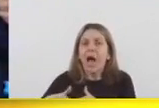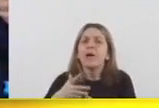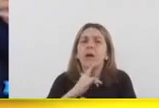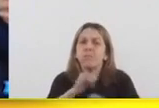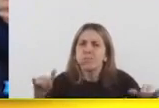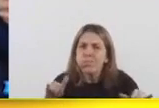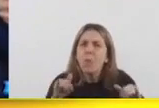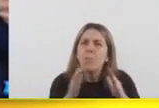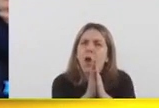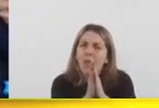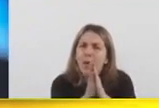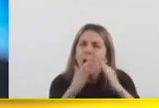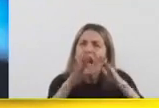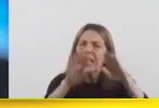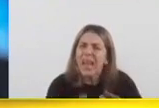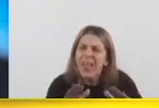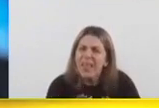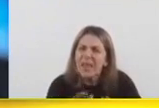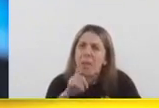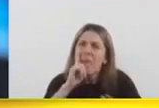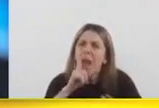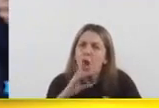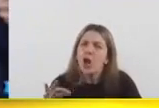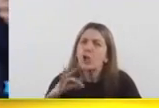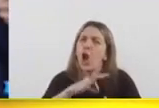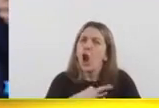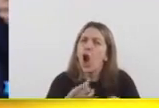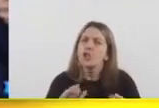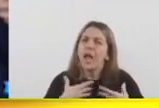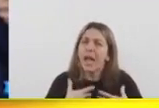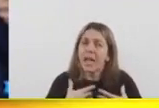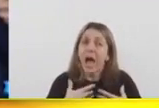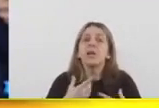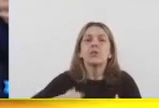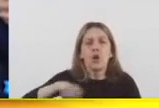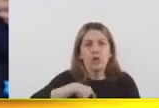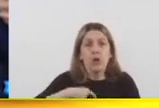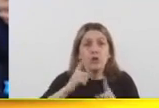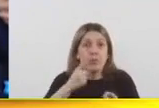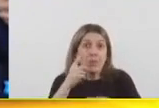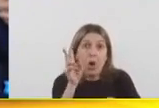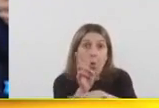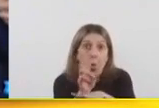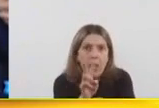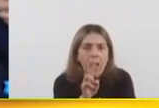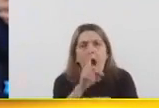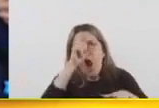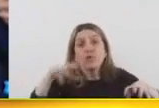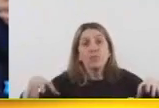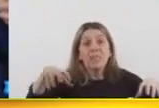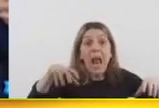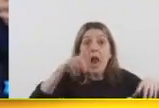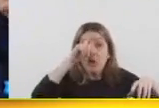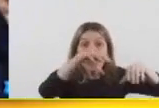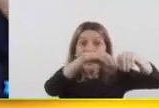casa, no circulen, porque el riesgo de contagiarse es alto. Los cuidamos cuando los atendimos en los hospitales que montamos.